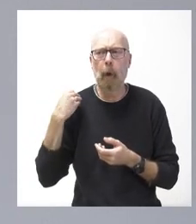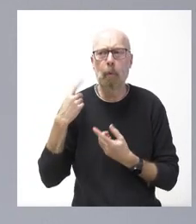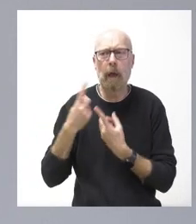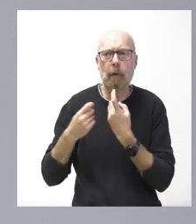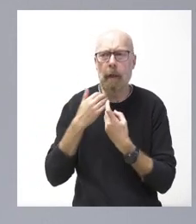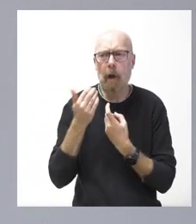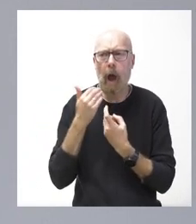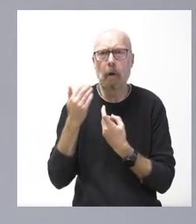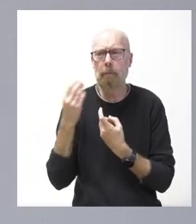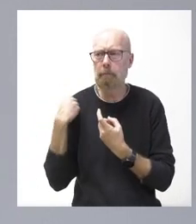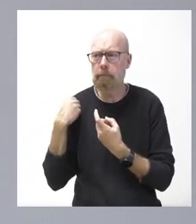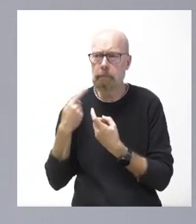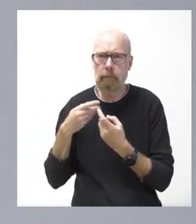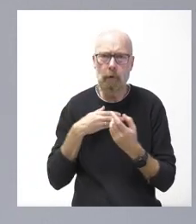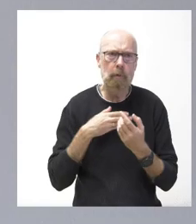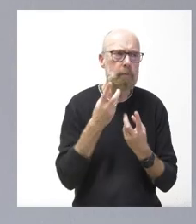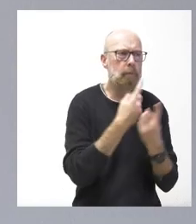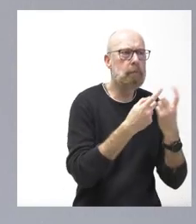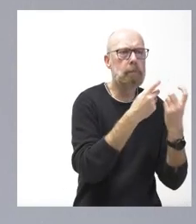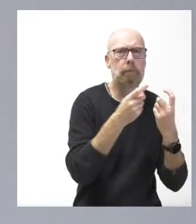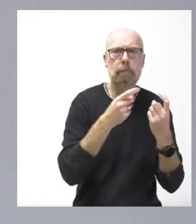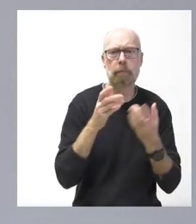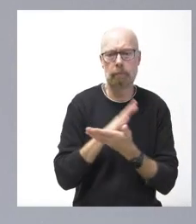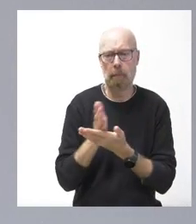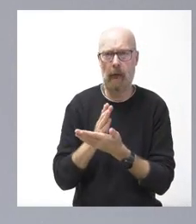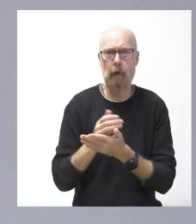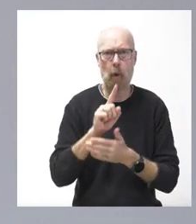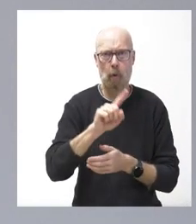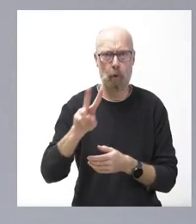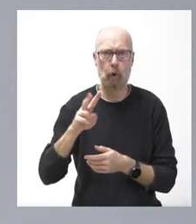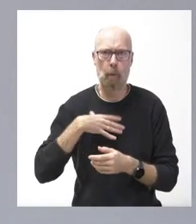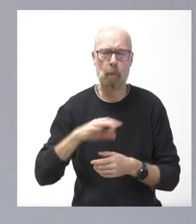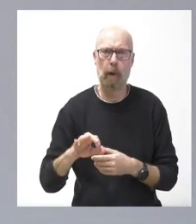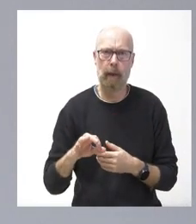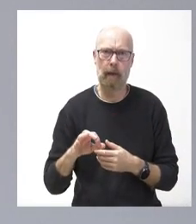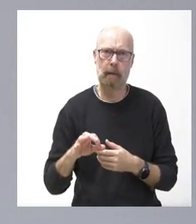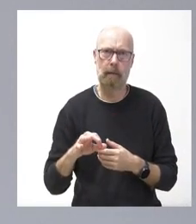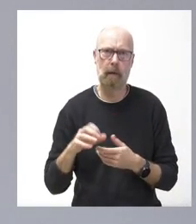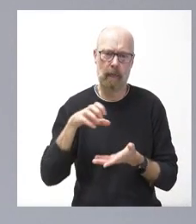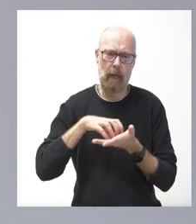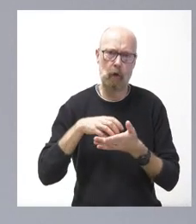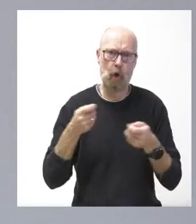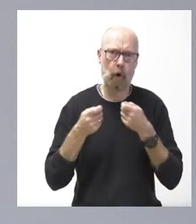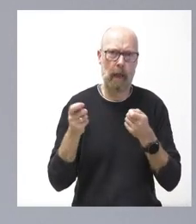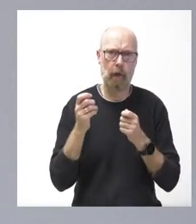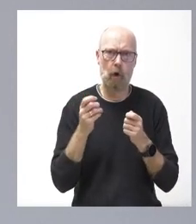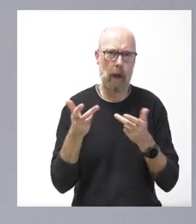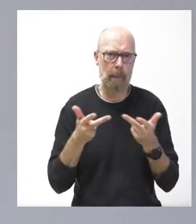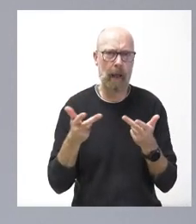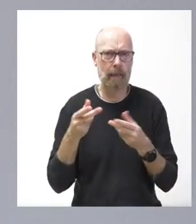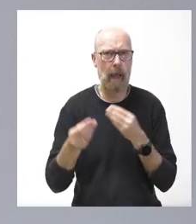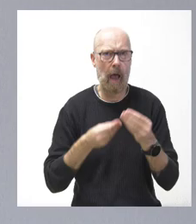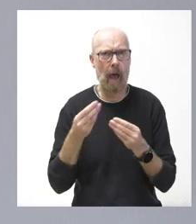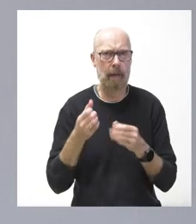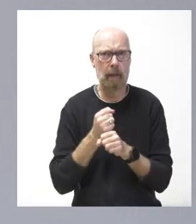recabar por los canales de protección civil y de los centros de 112 y de coordinación de emergencias. Por tanto, estamos a disposición de ayudar a cualquier ciudadano de Castilla y León